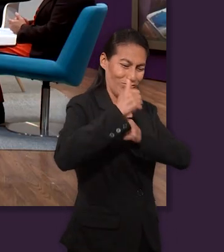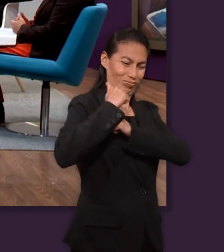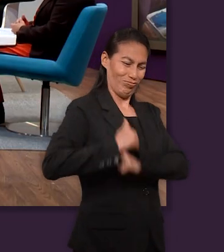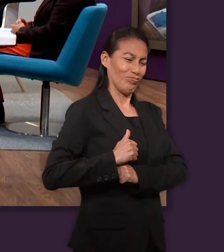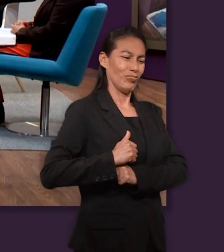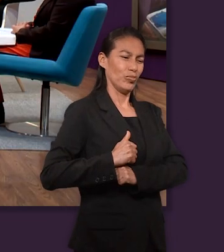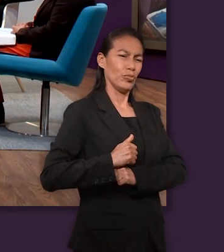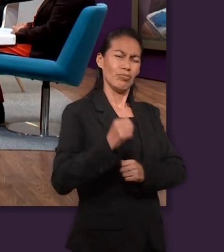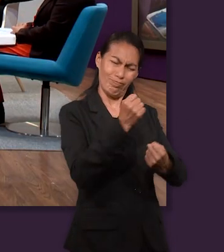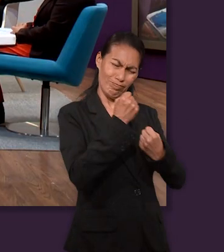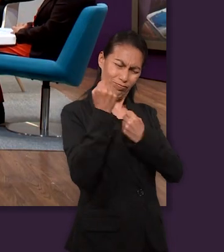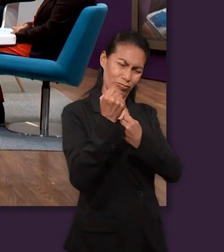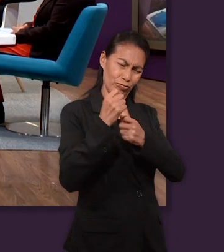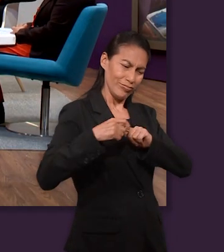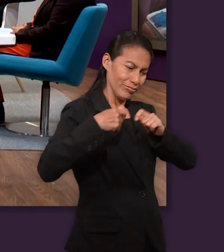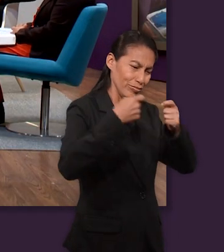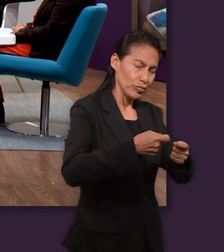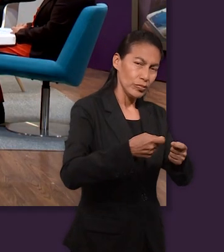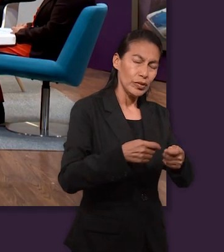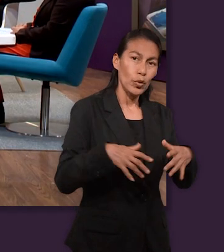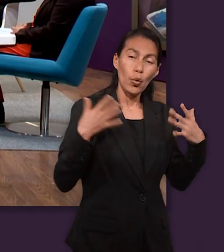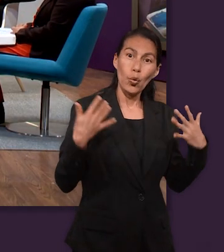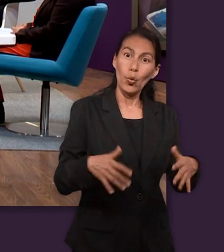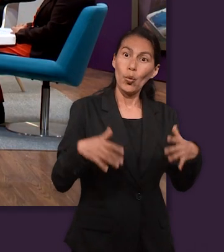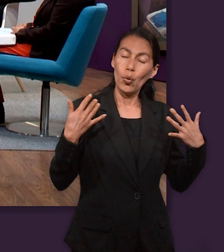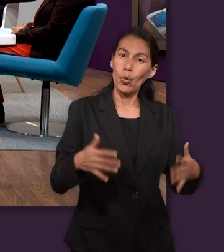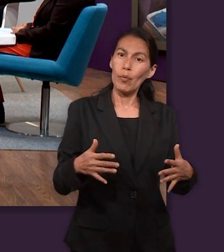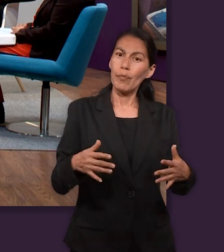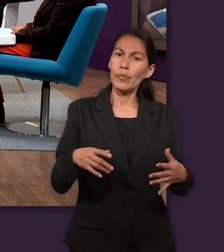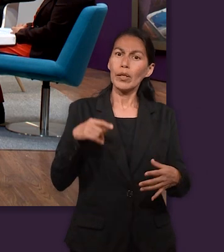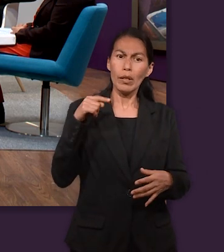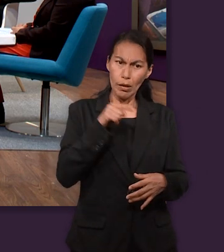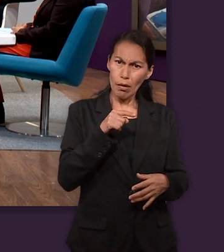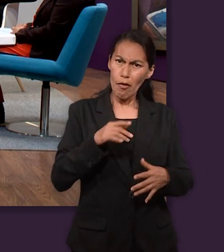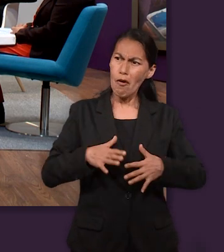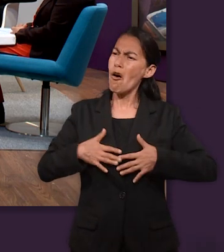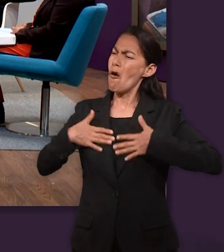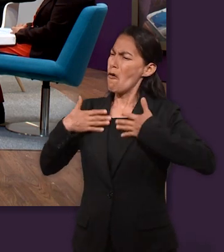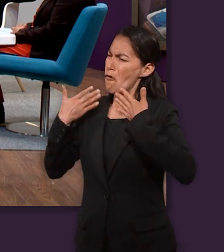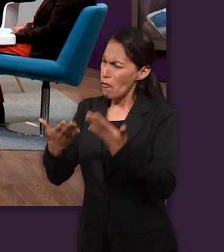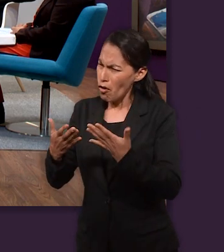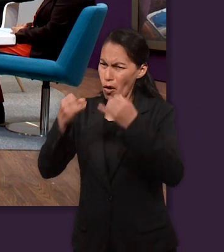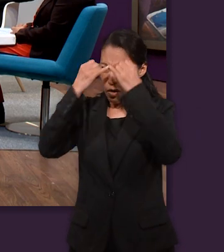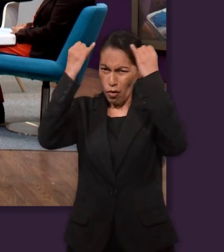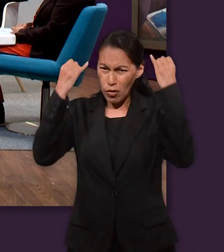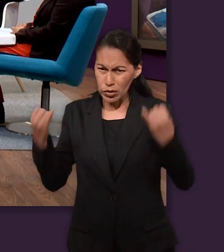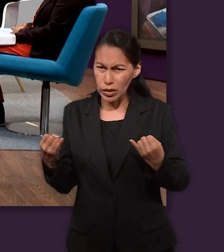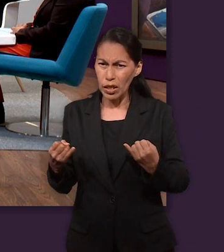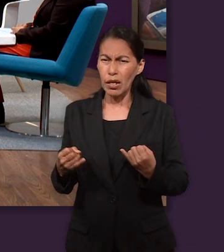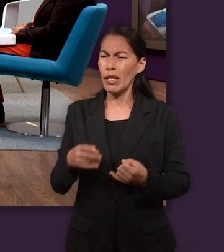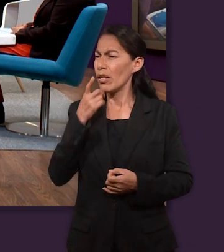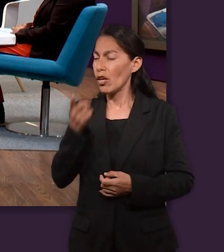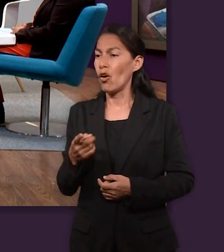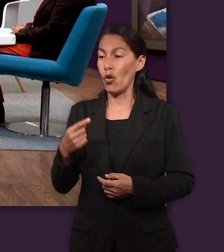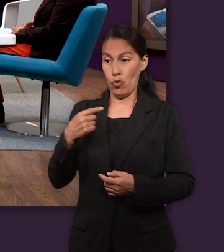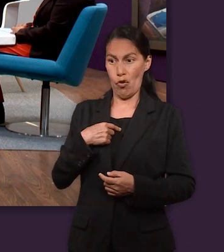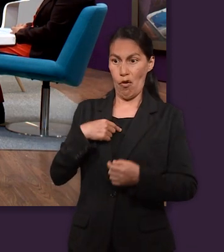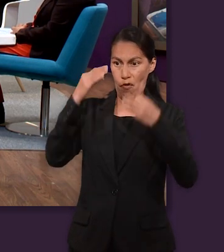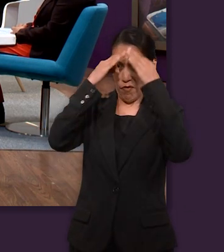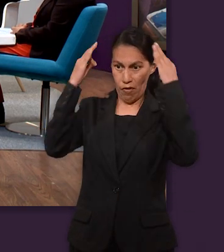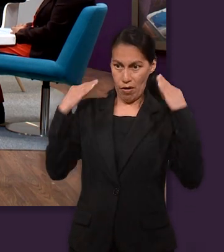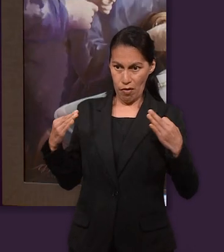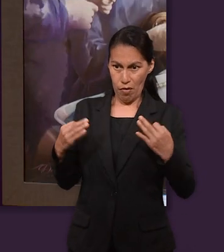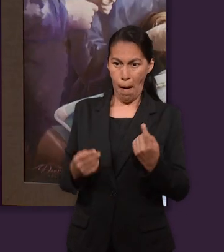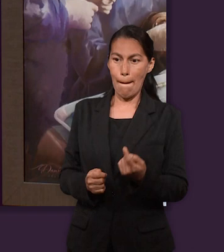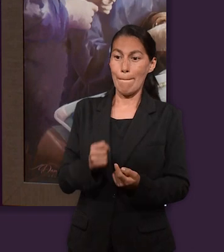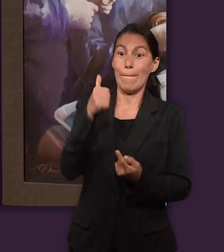una pequeña vislumbre de su Dios y pudo confiar en José a tal grado de decirle, ¿sabes qué? Tú eres el segundo después de mí.